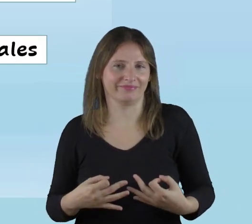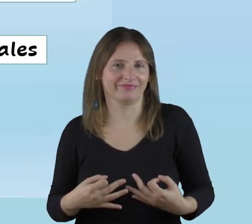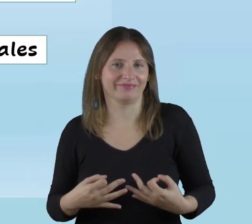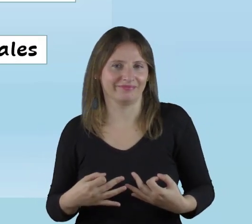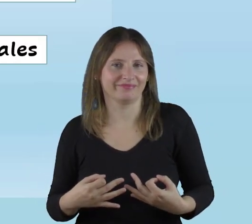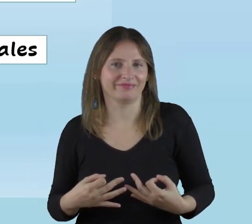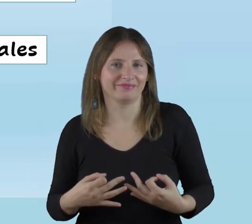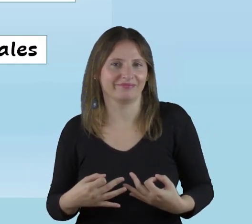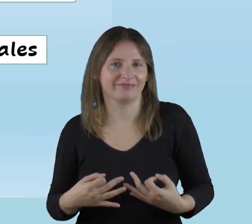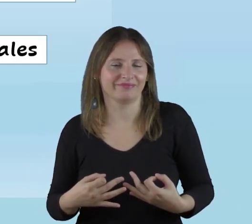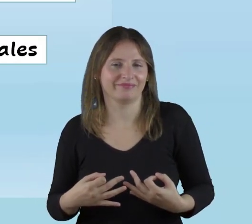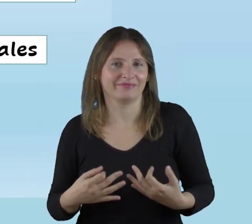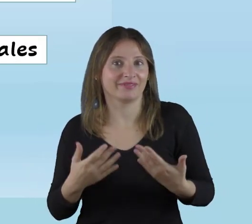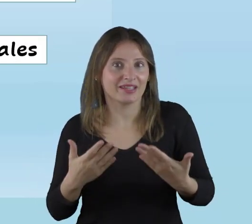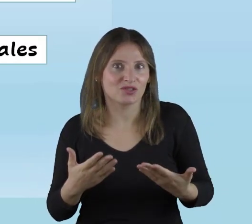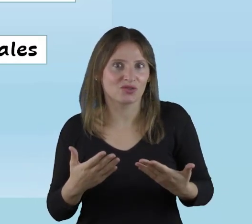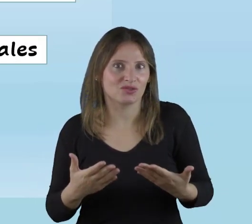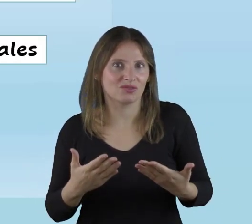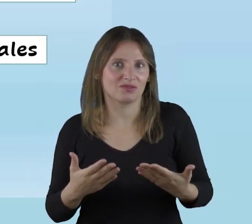nivel de la razón